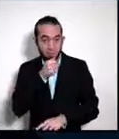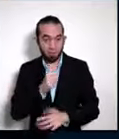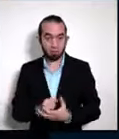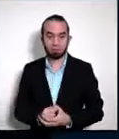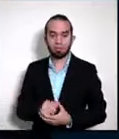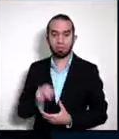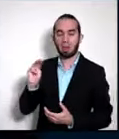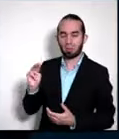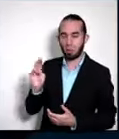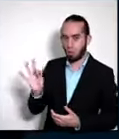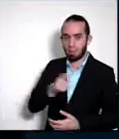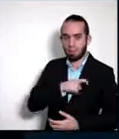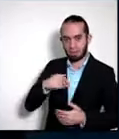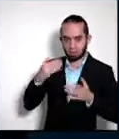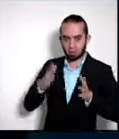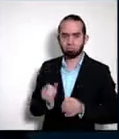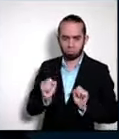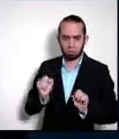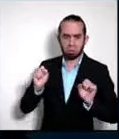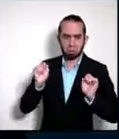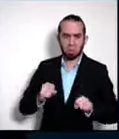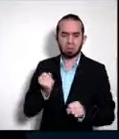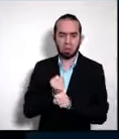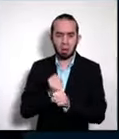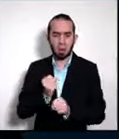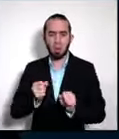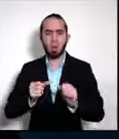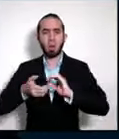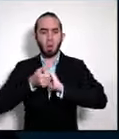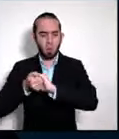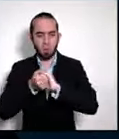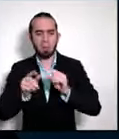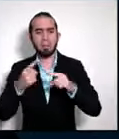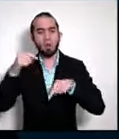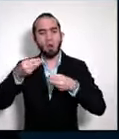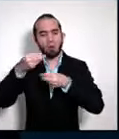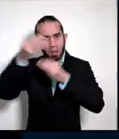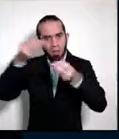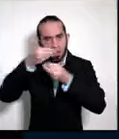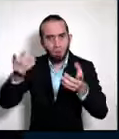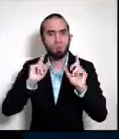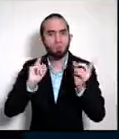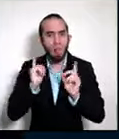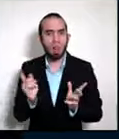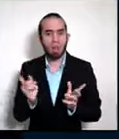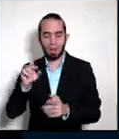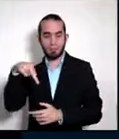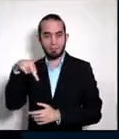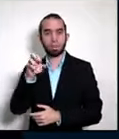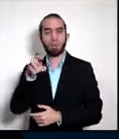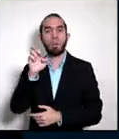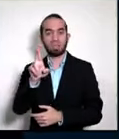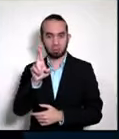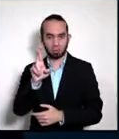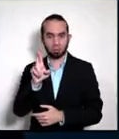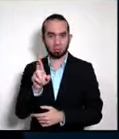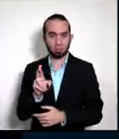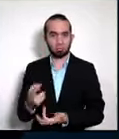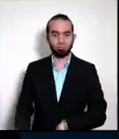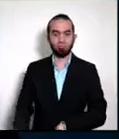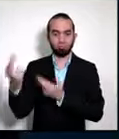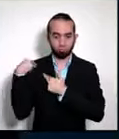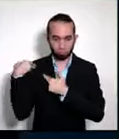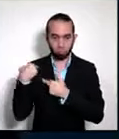perfectamente y podemos seguir trabajando conjuntamente pero lo que estamos transmitiendo el día de hoy es que Procomer quien tiene esa